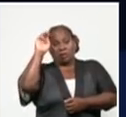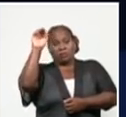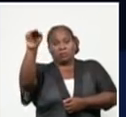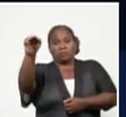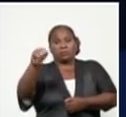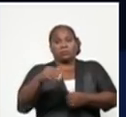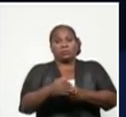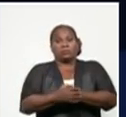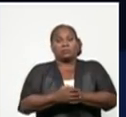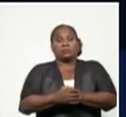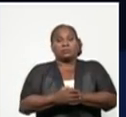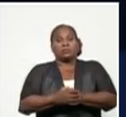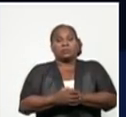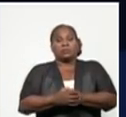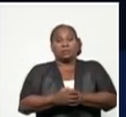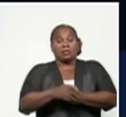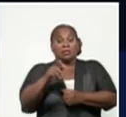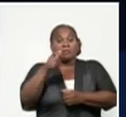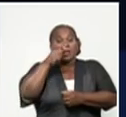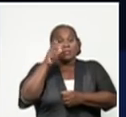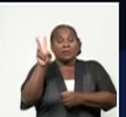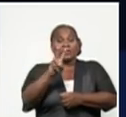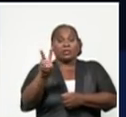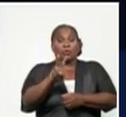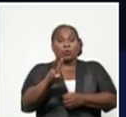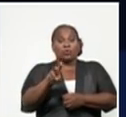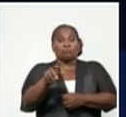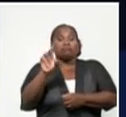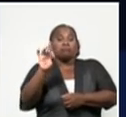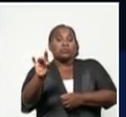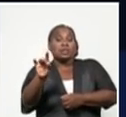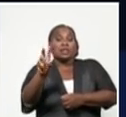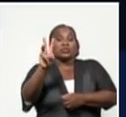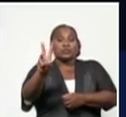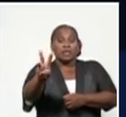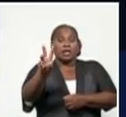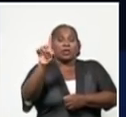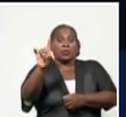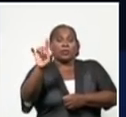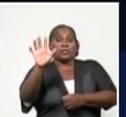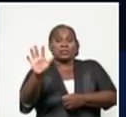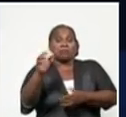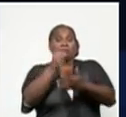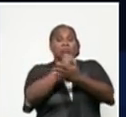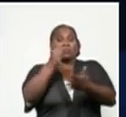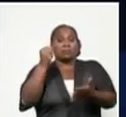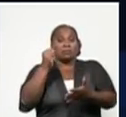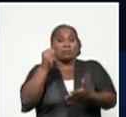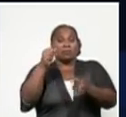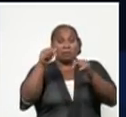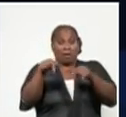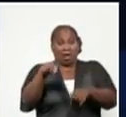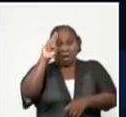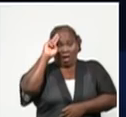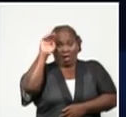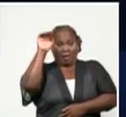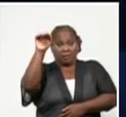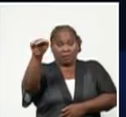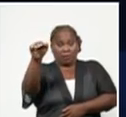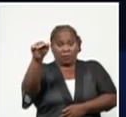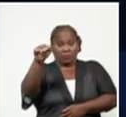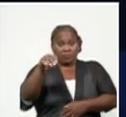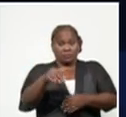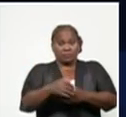vigilancia 22, sospechosos 395 y confirmados activos, que es